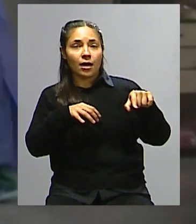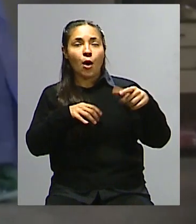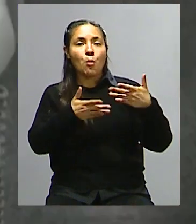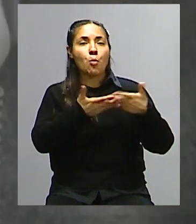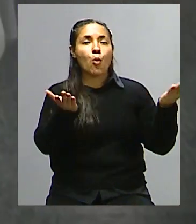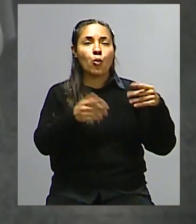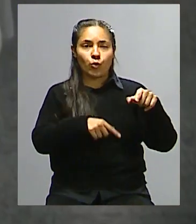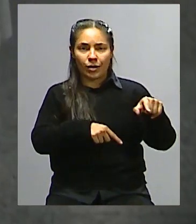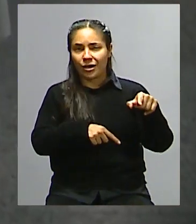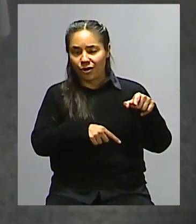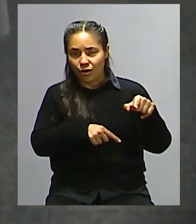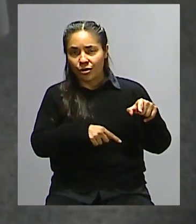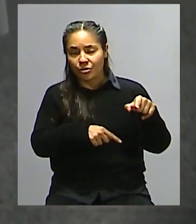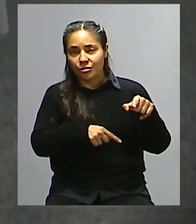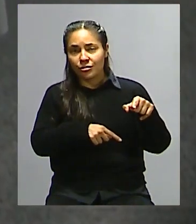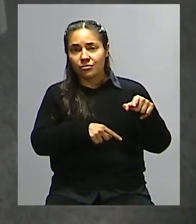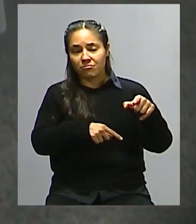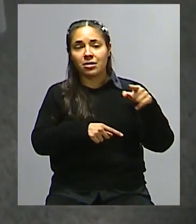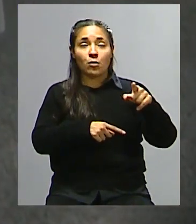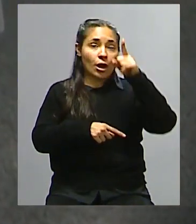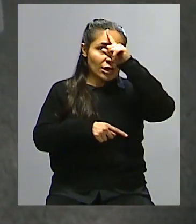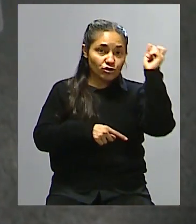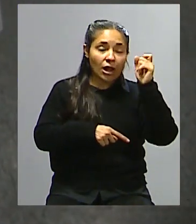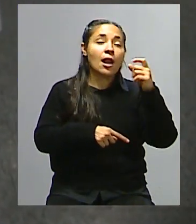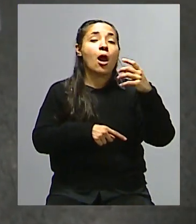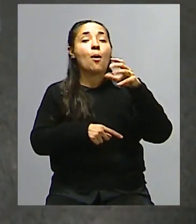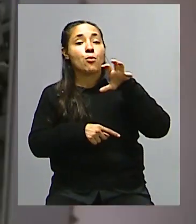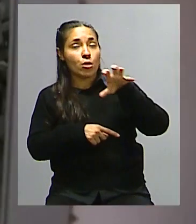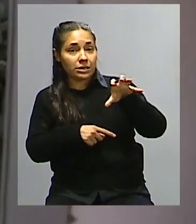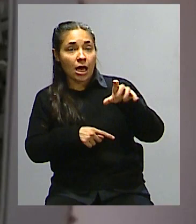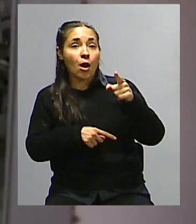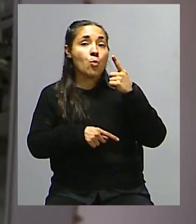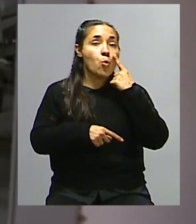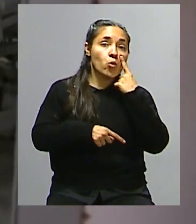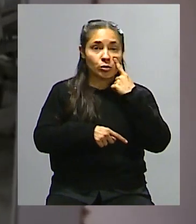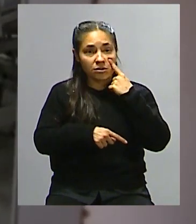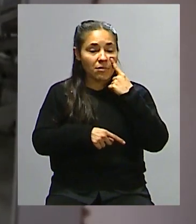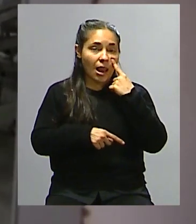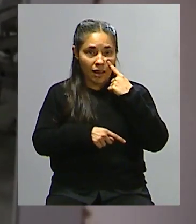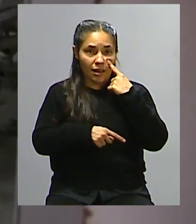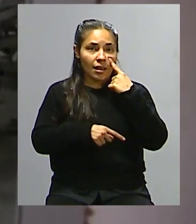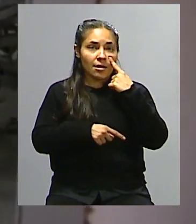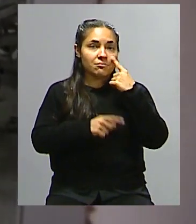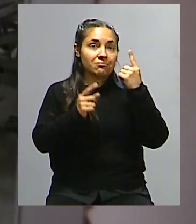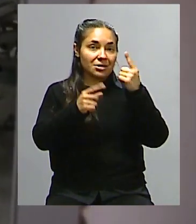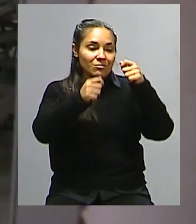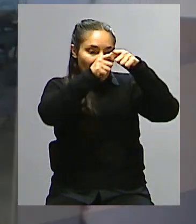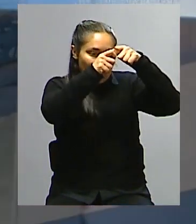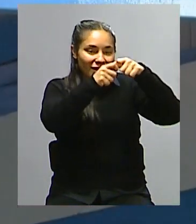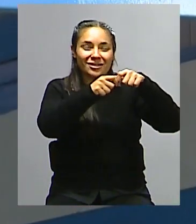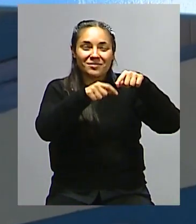público que a su vez puede ser nacional, provincial o municipal. O sea, fragmentado en todos los órdenes del